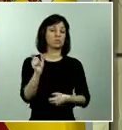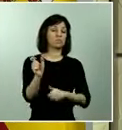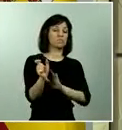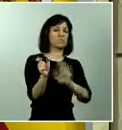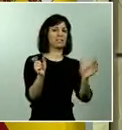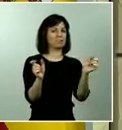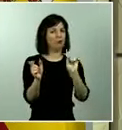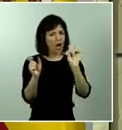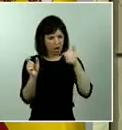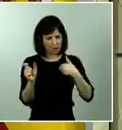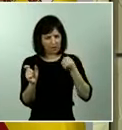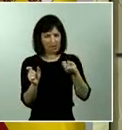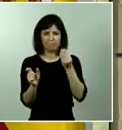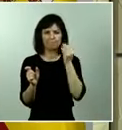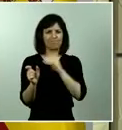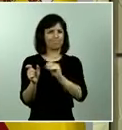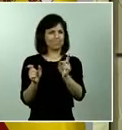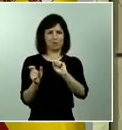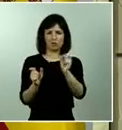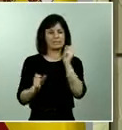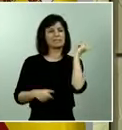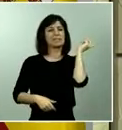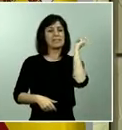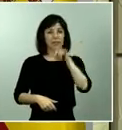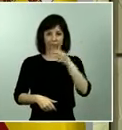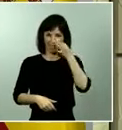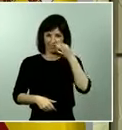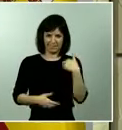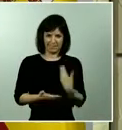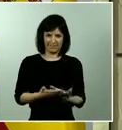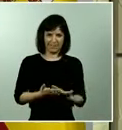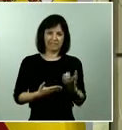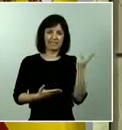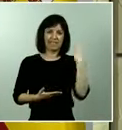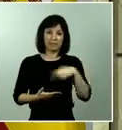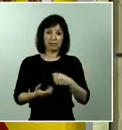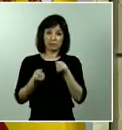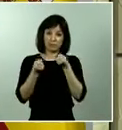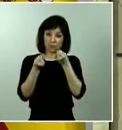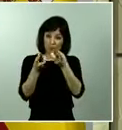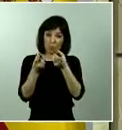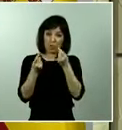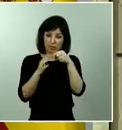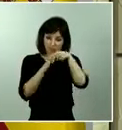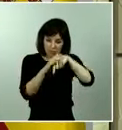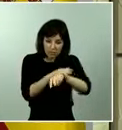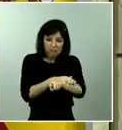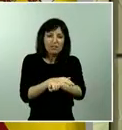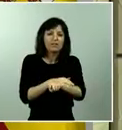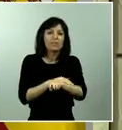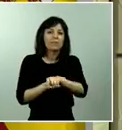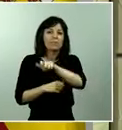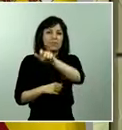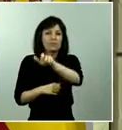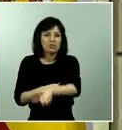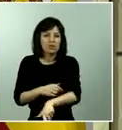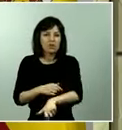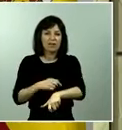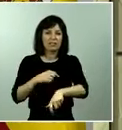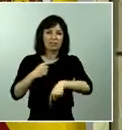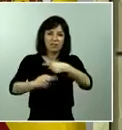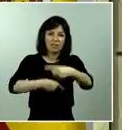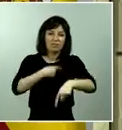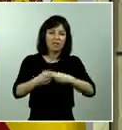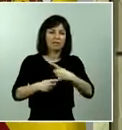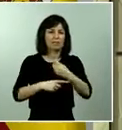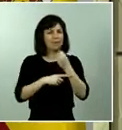Sabemos, y así lo vivimos, que detrás de cada uno de esos números hay una persona, hay una familia, tienen todo nuestro apoyo, tienen